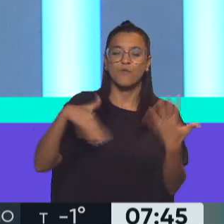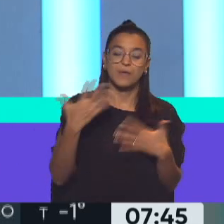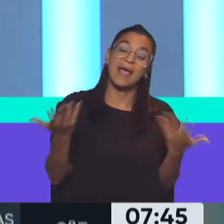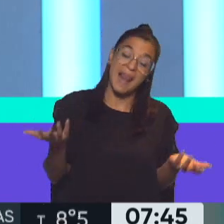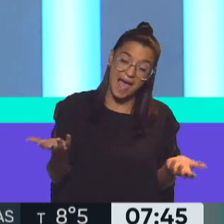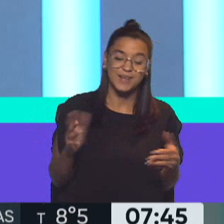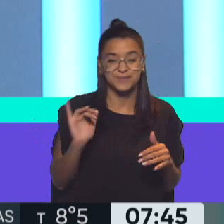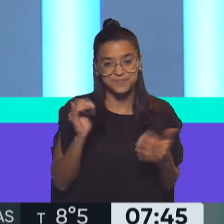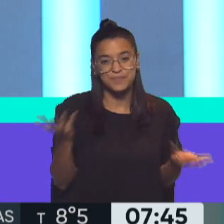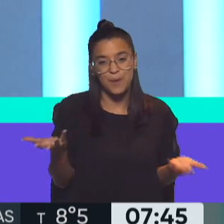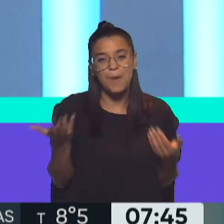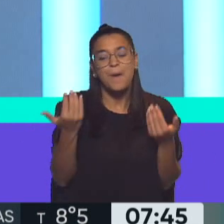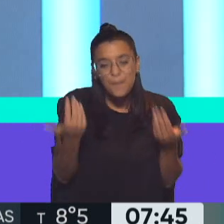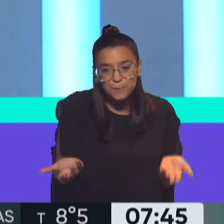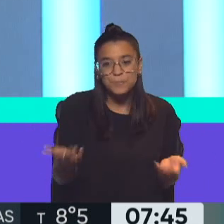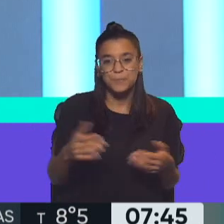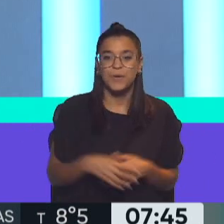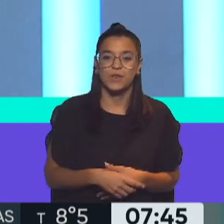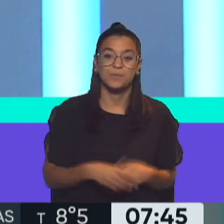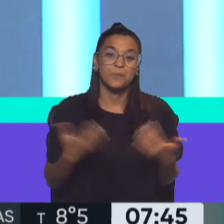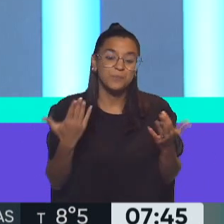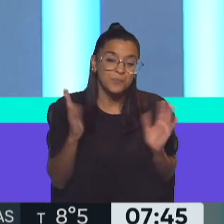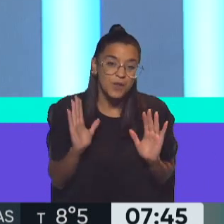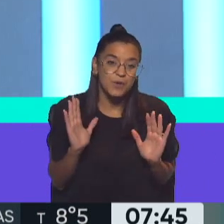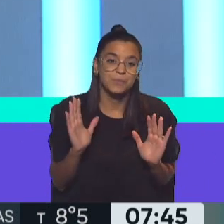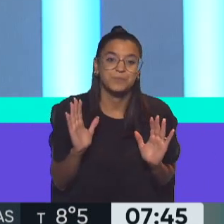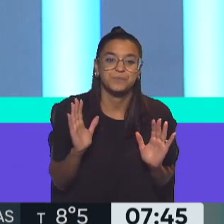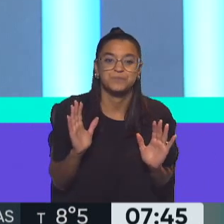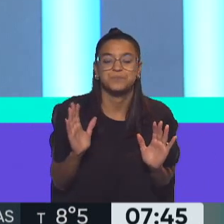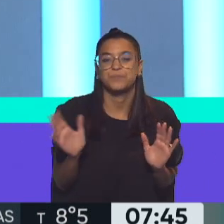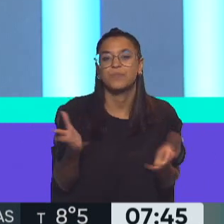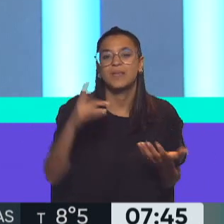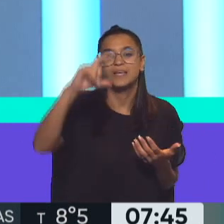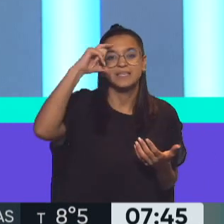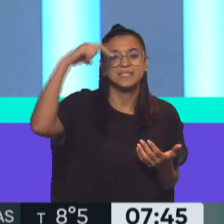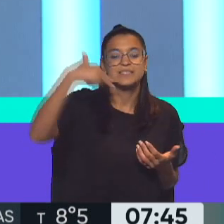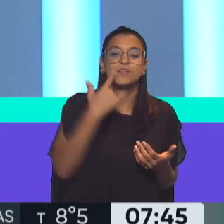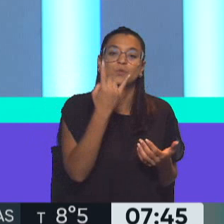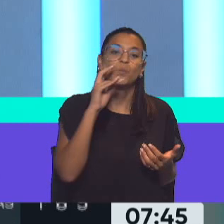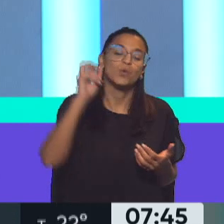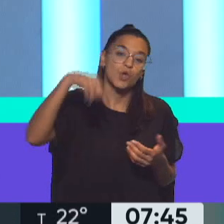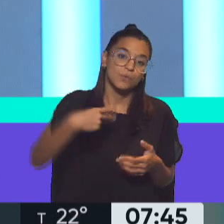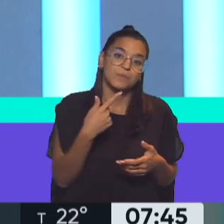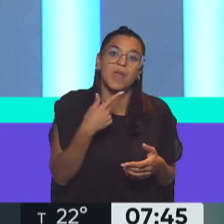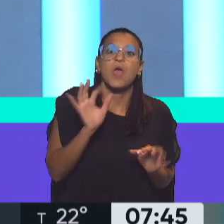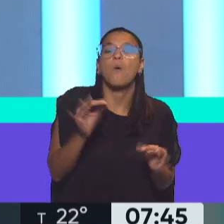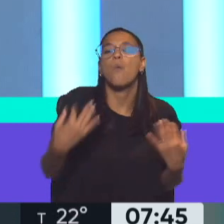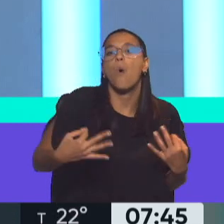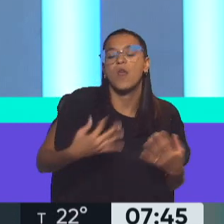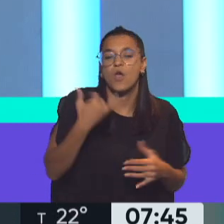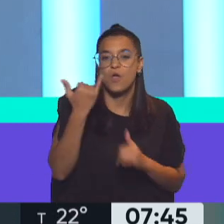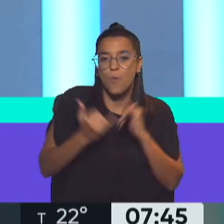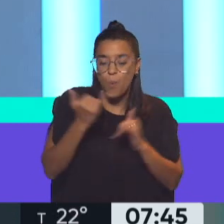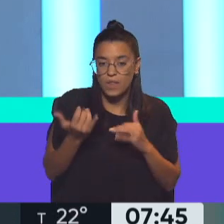Claro, sí, bueno, por eso... Pero quizás le hicieron algo a Centurión que estaría bueno que lo cuente. Ahora, ¿qué me lo